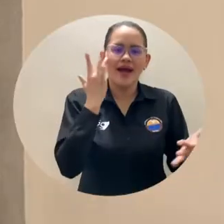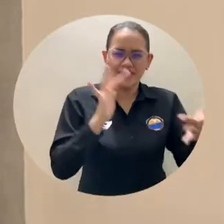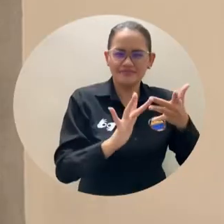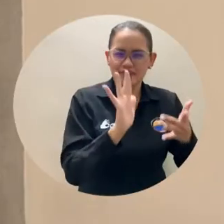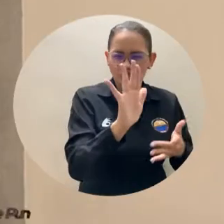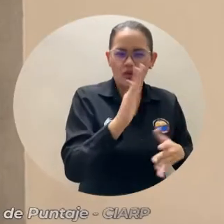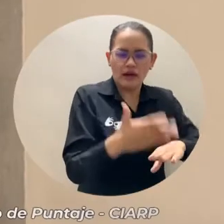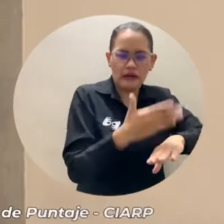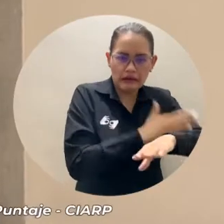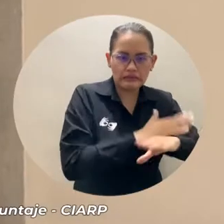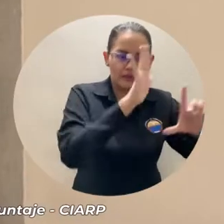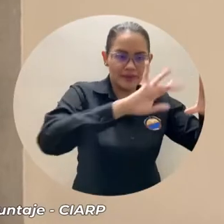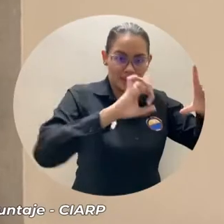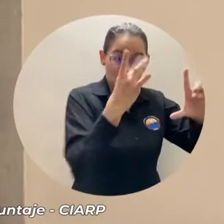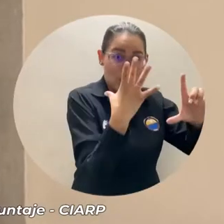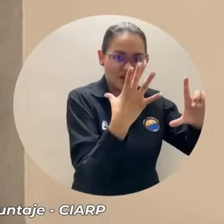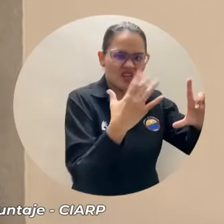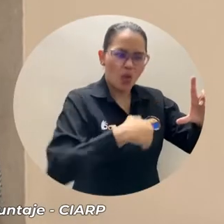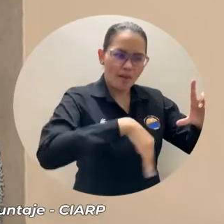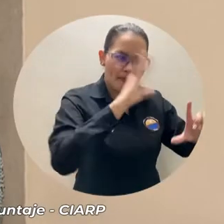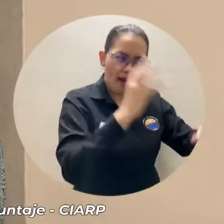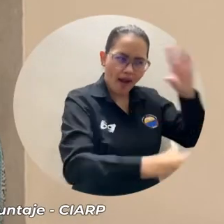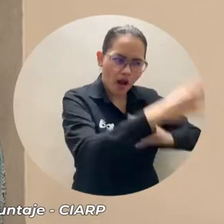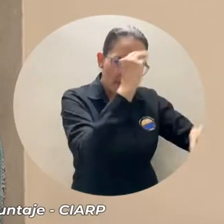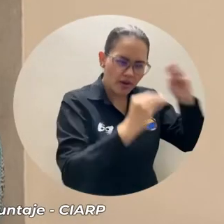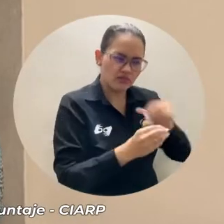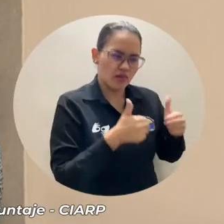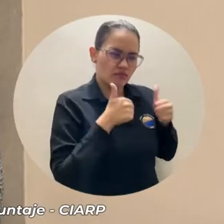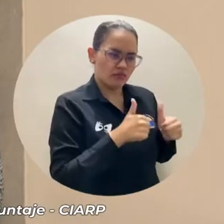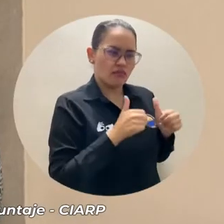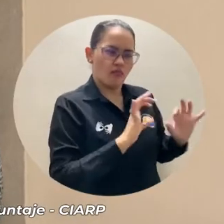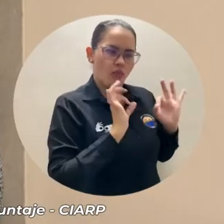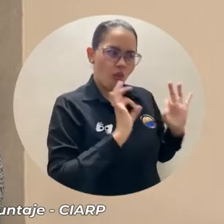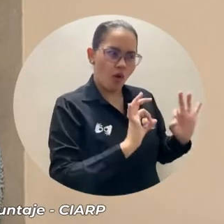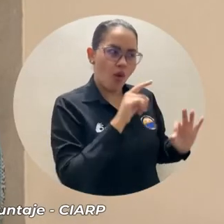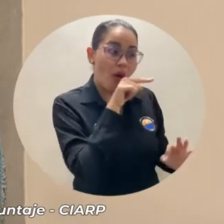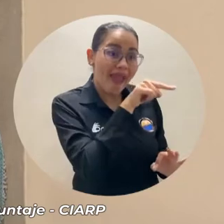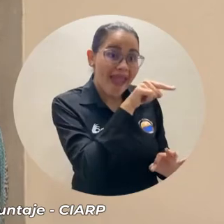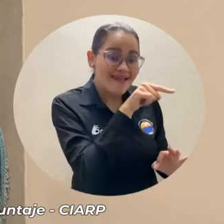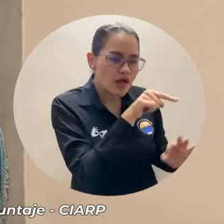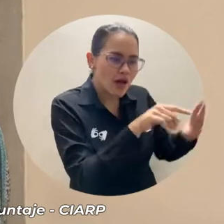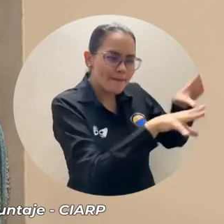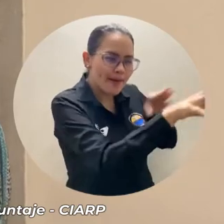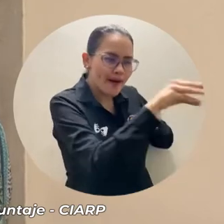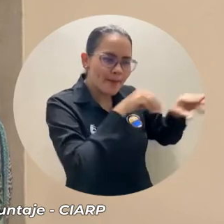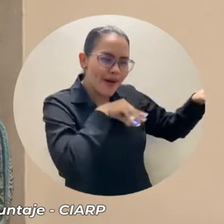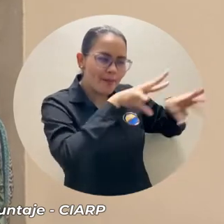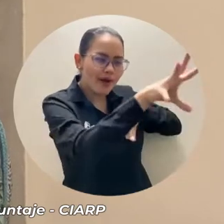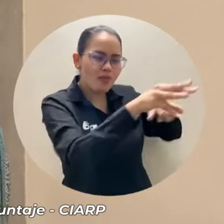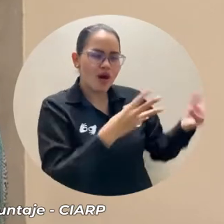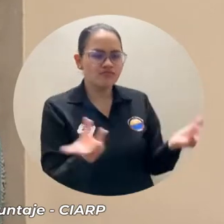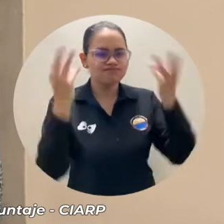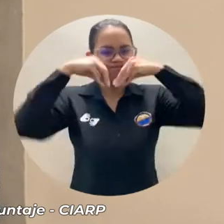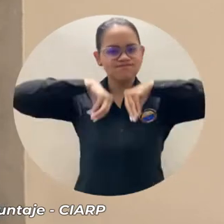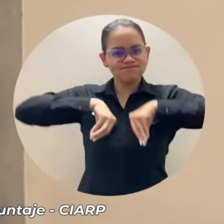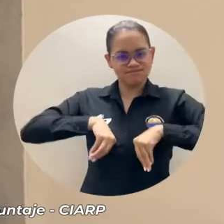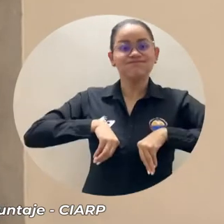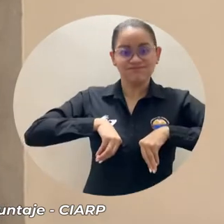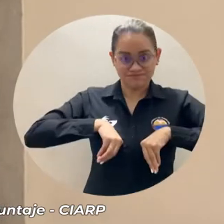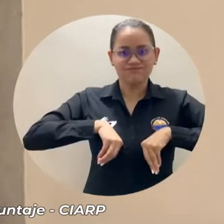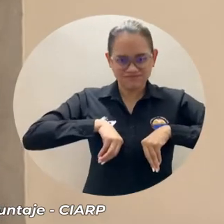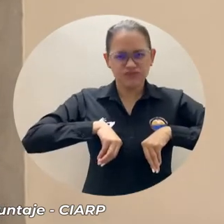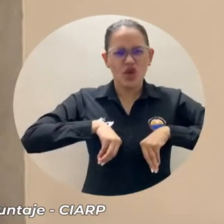tuvimos desde la virtualidad, desde ese momento en que nos tocó hacer ese cese de actividades, fortaleciendo ese